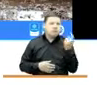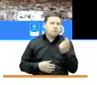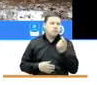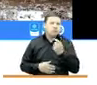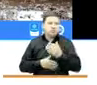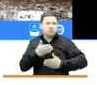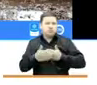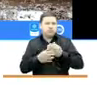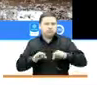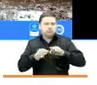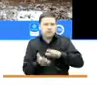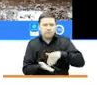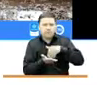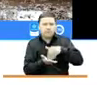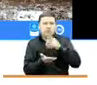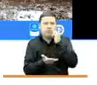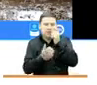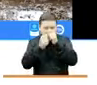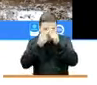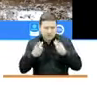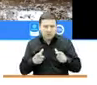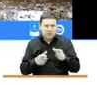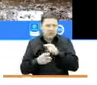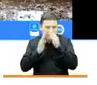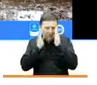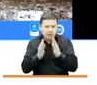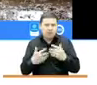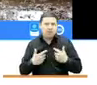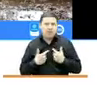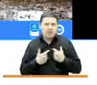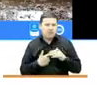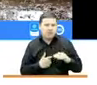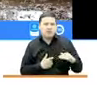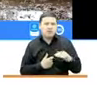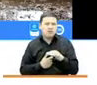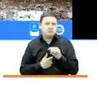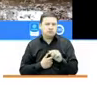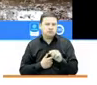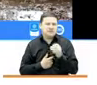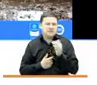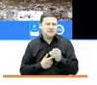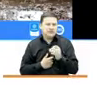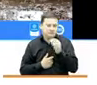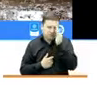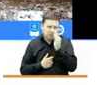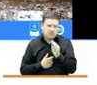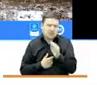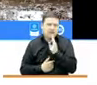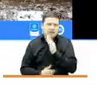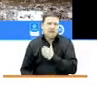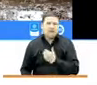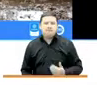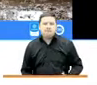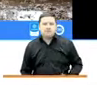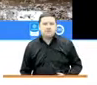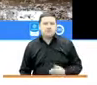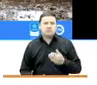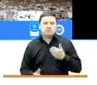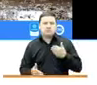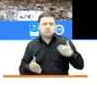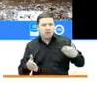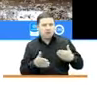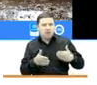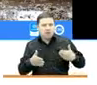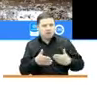proceso del fortalecimiento de la política pública para la atención a las víctimas, siempre, como nos lo ha pedido el señor presidente, sin ser regresivos en los